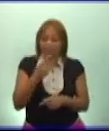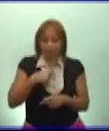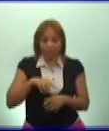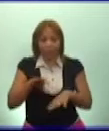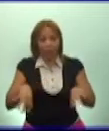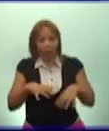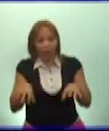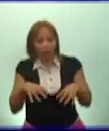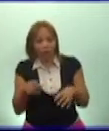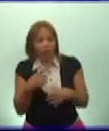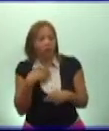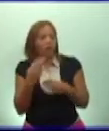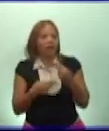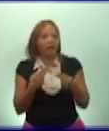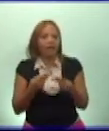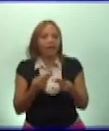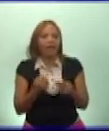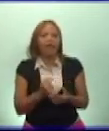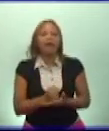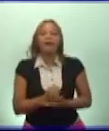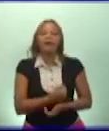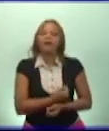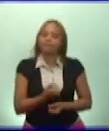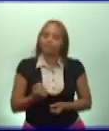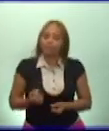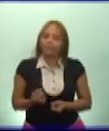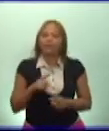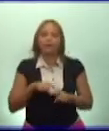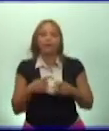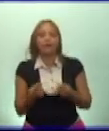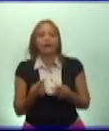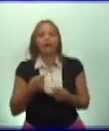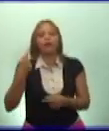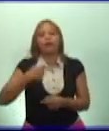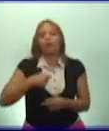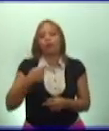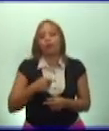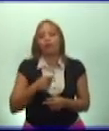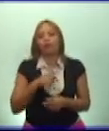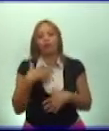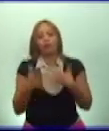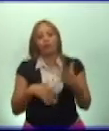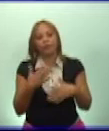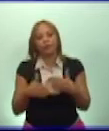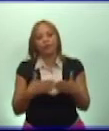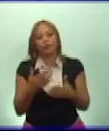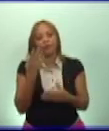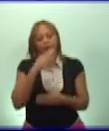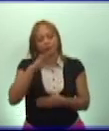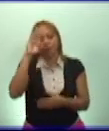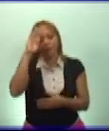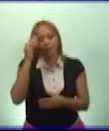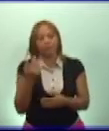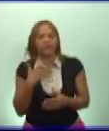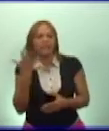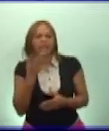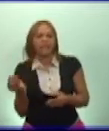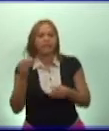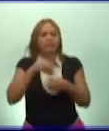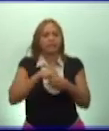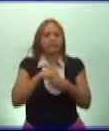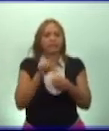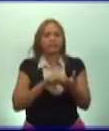procura las soluciones más justas para los problemas del país. ¿Quiénes integran las filas de nuestro